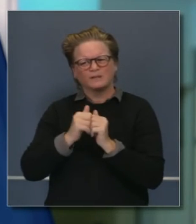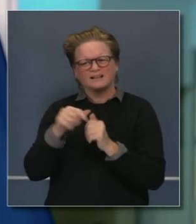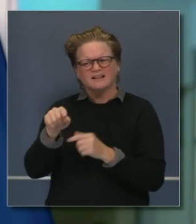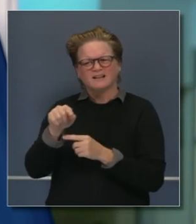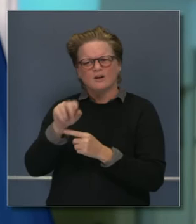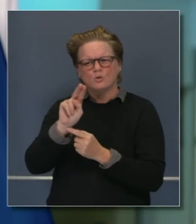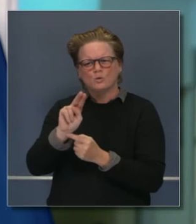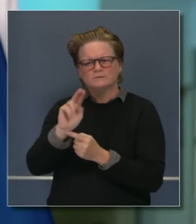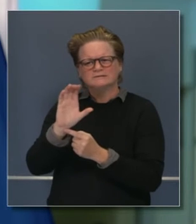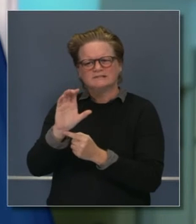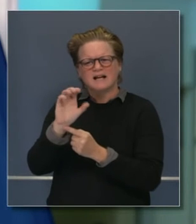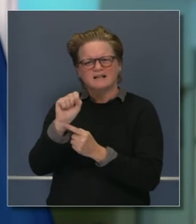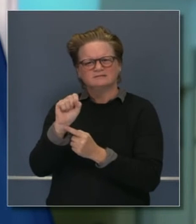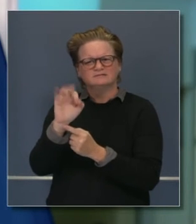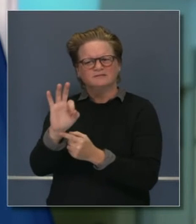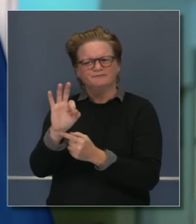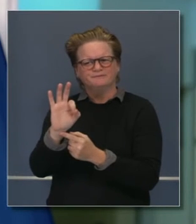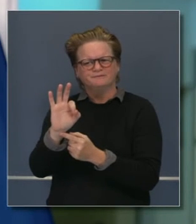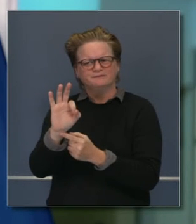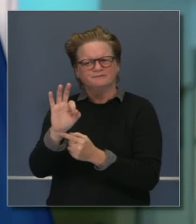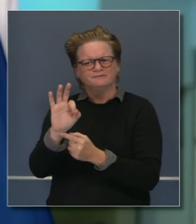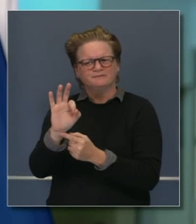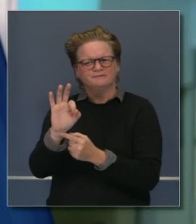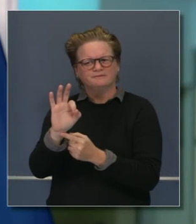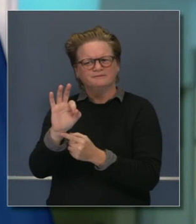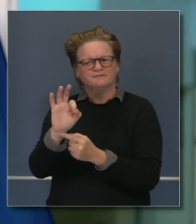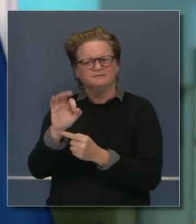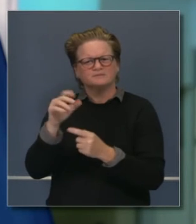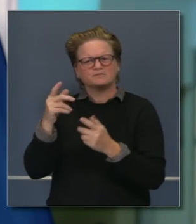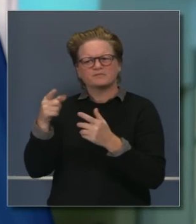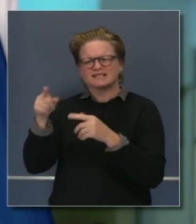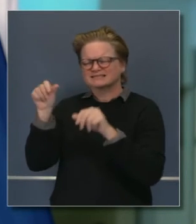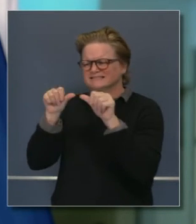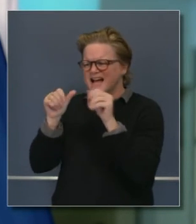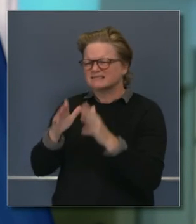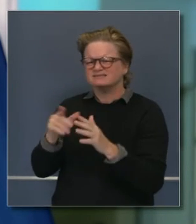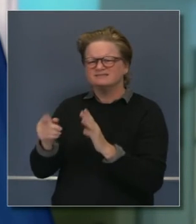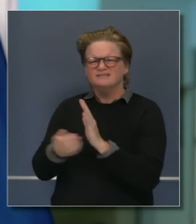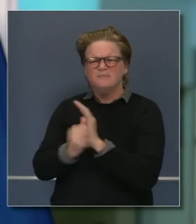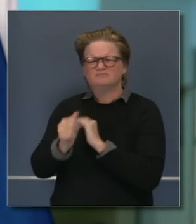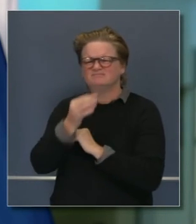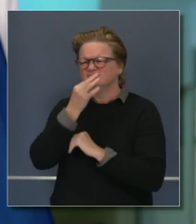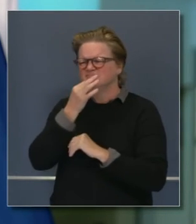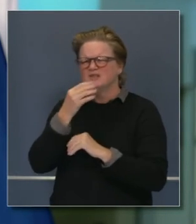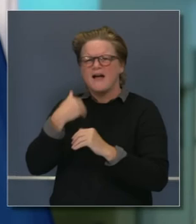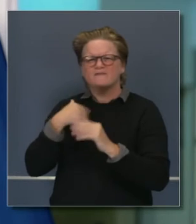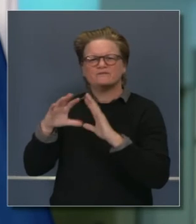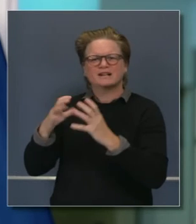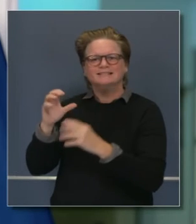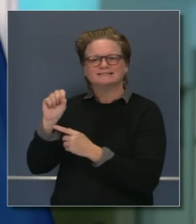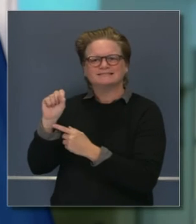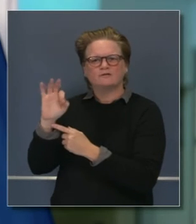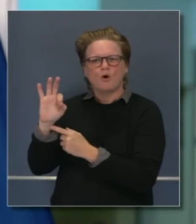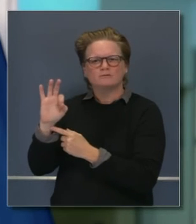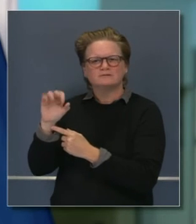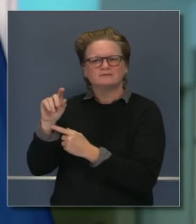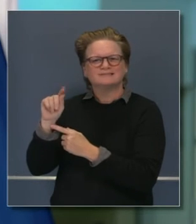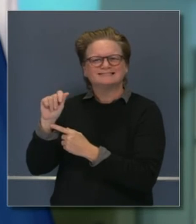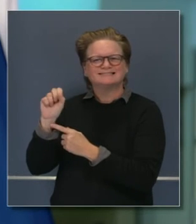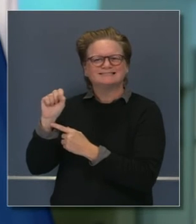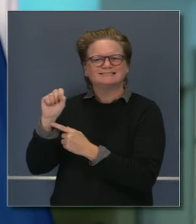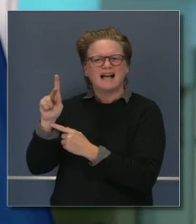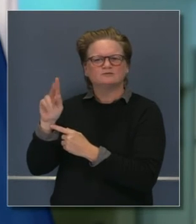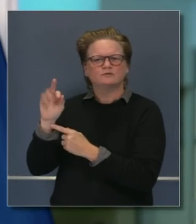Y puede usted hablarnos también de los científicos en este grupo? Hemos hablado en términos de